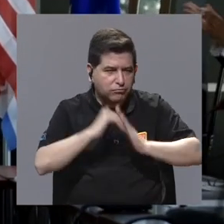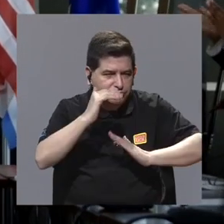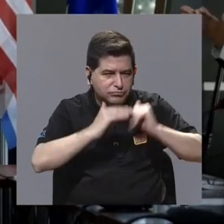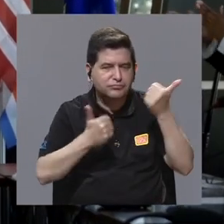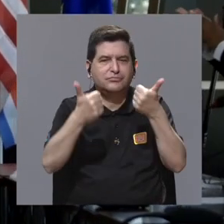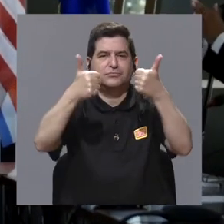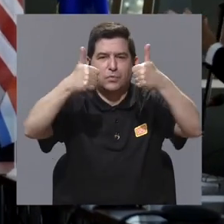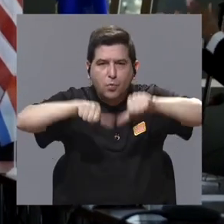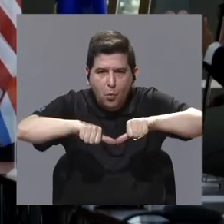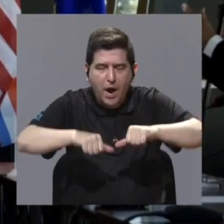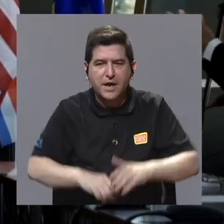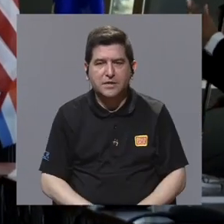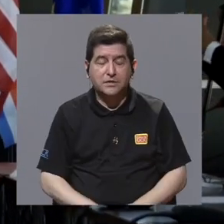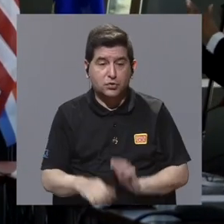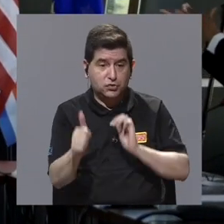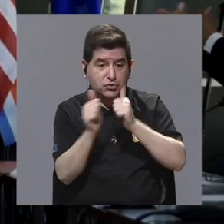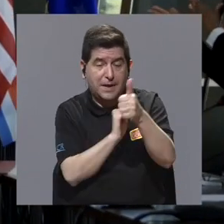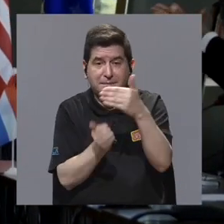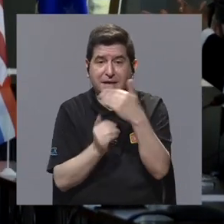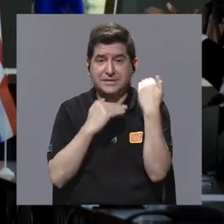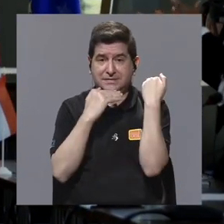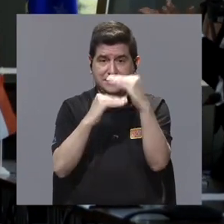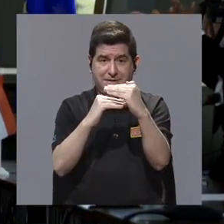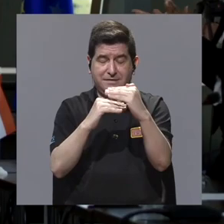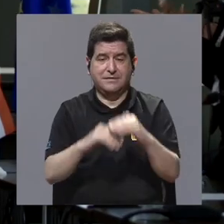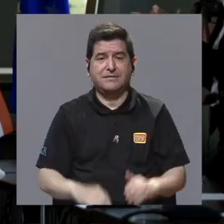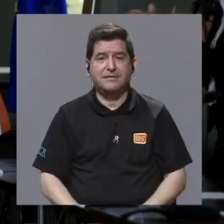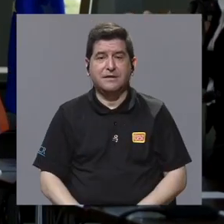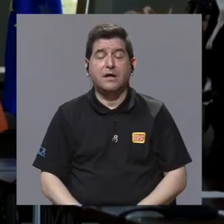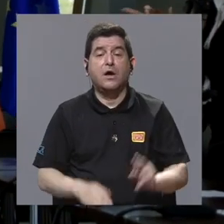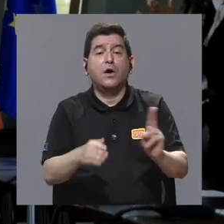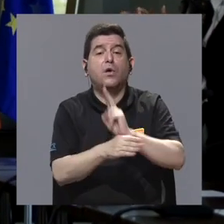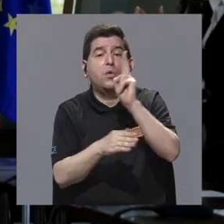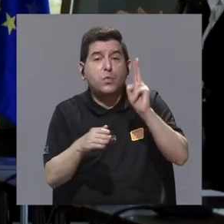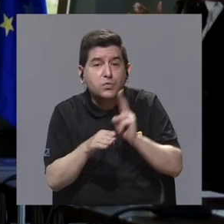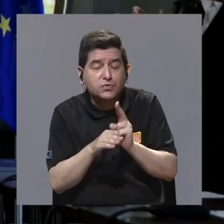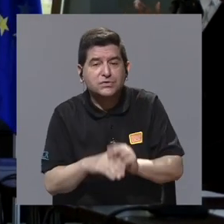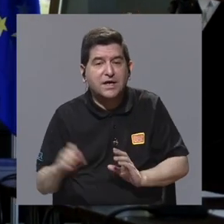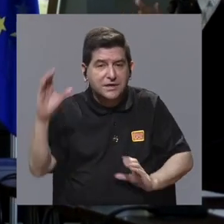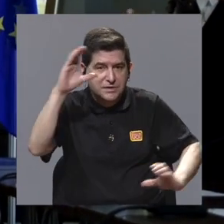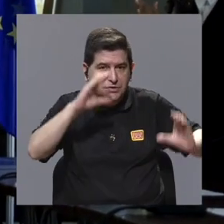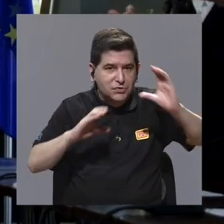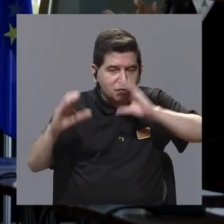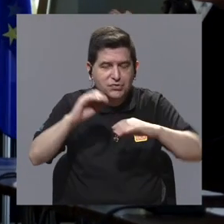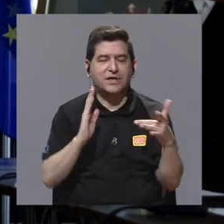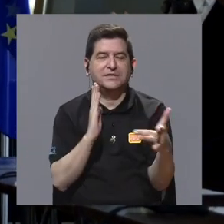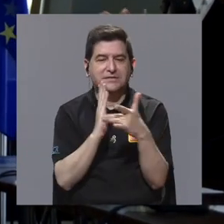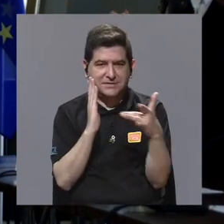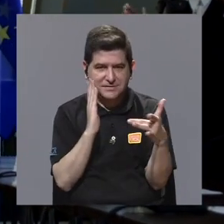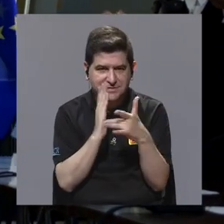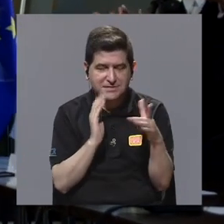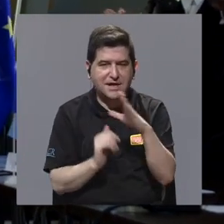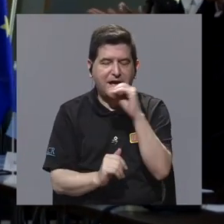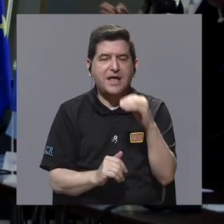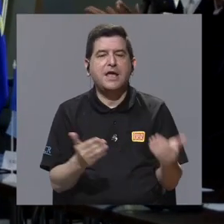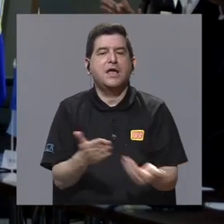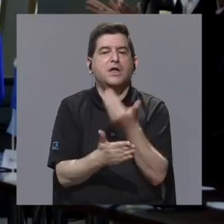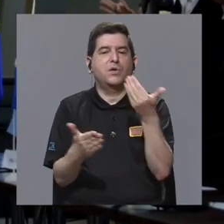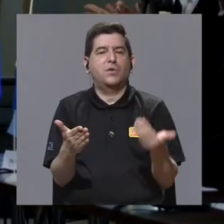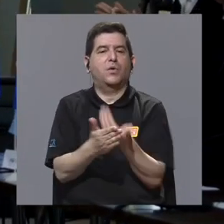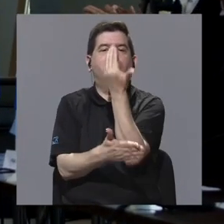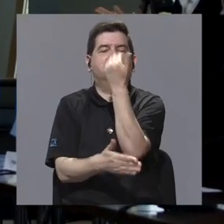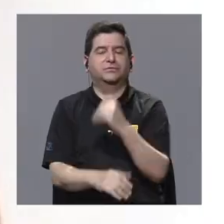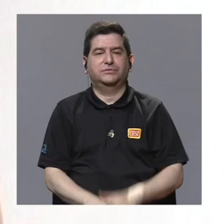acuerdos transfronterizos entre países, utilizando a la ciencia, la tecnología y la innovación.